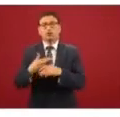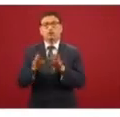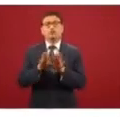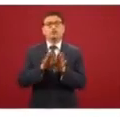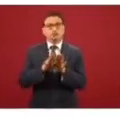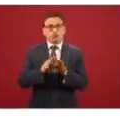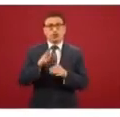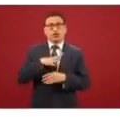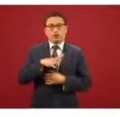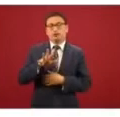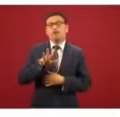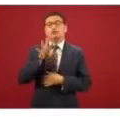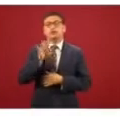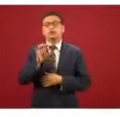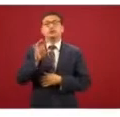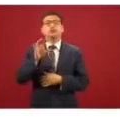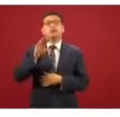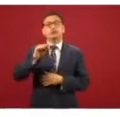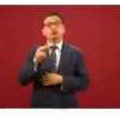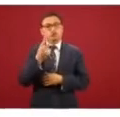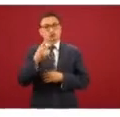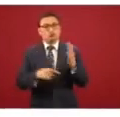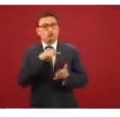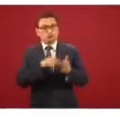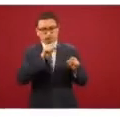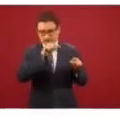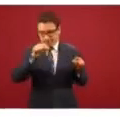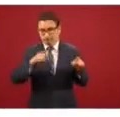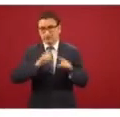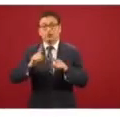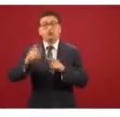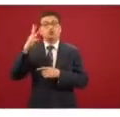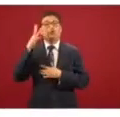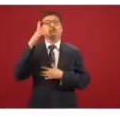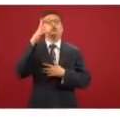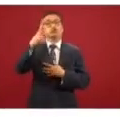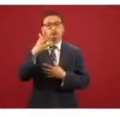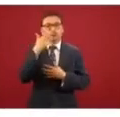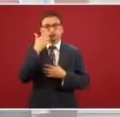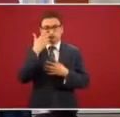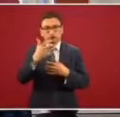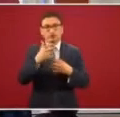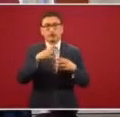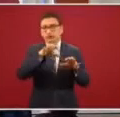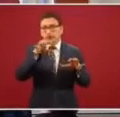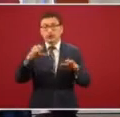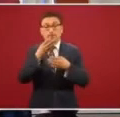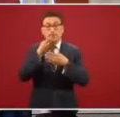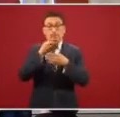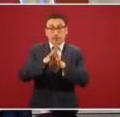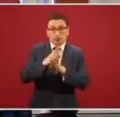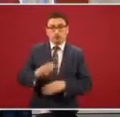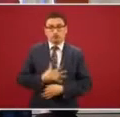592 centros, pero vamos a atender en el futuro cada uno de los bancos del bienestar